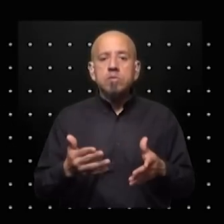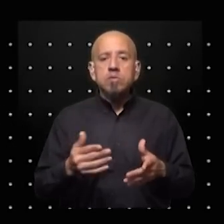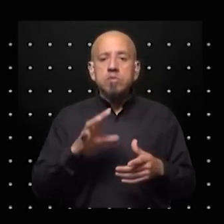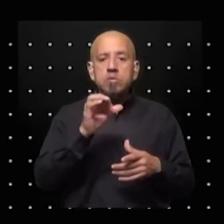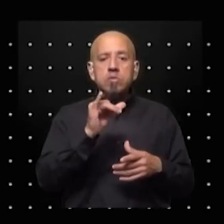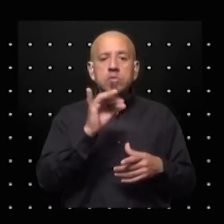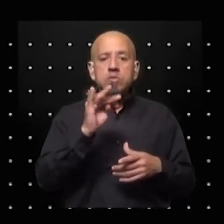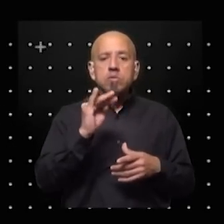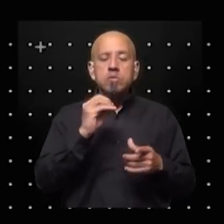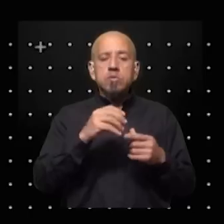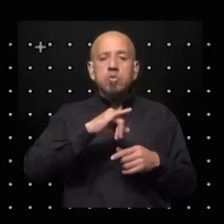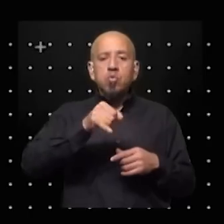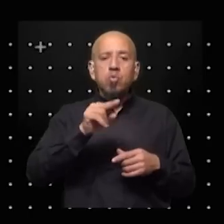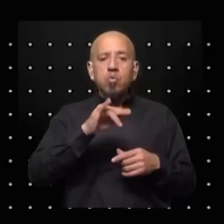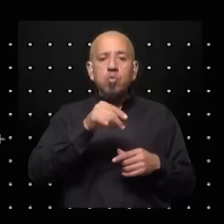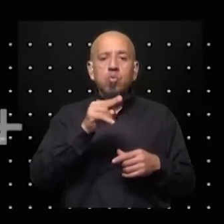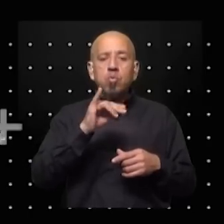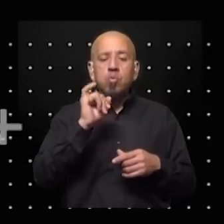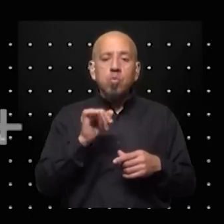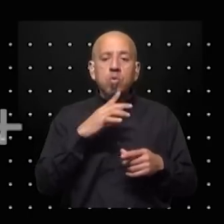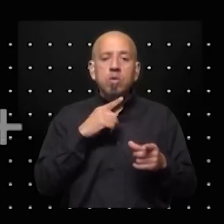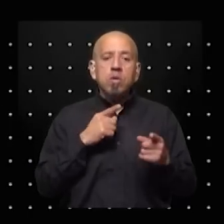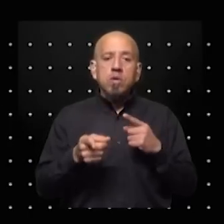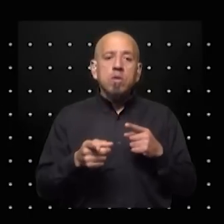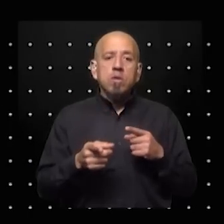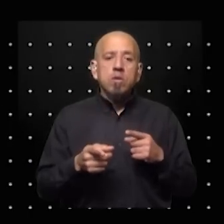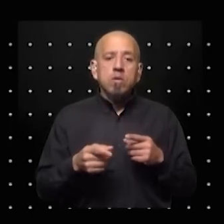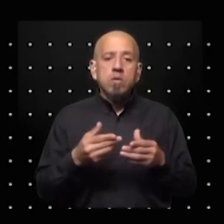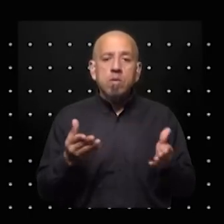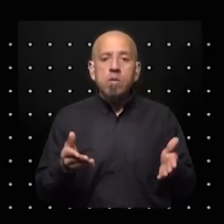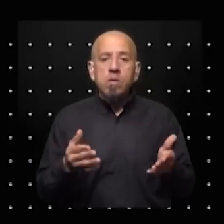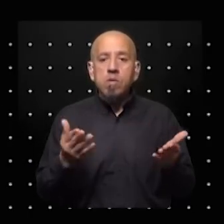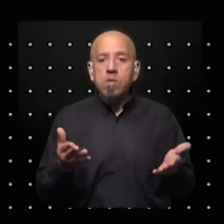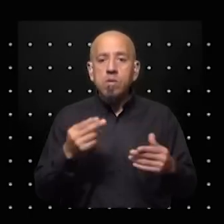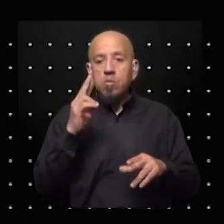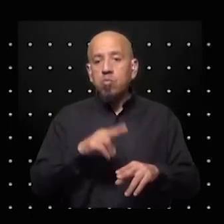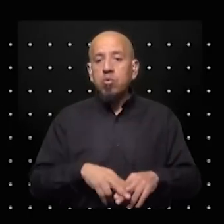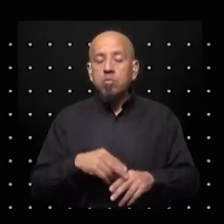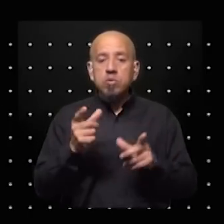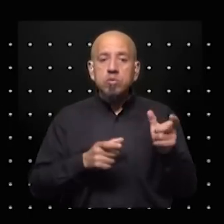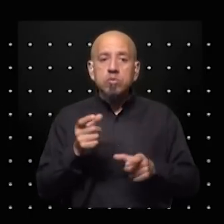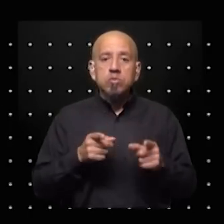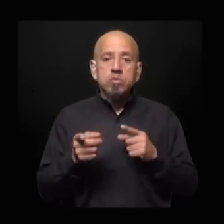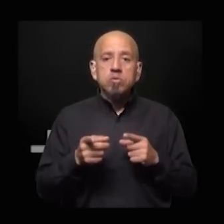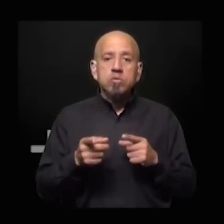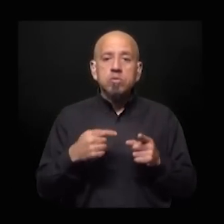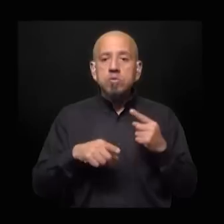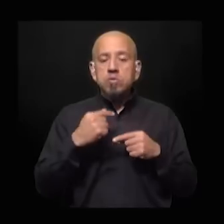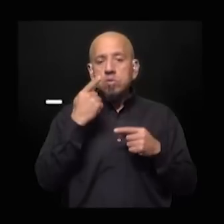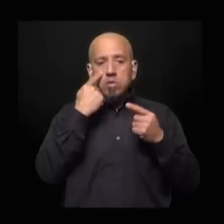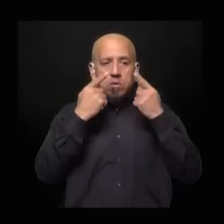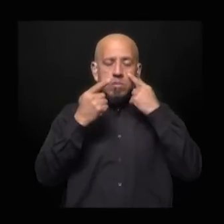provincia que es la provincia de Jujuy con una brutal represión donde no murió gente de milagro pero varias personas perdieron la vista